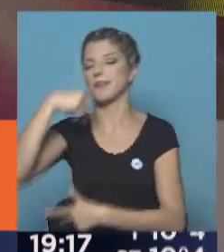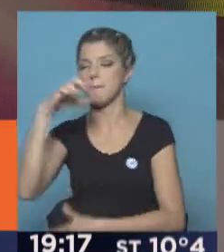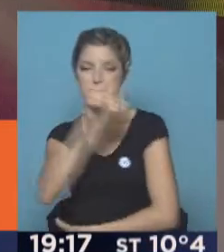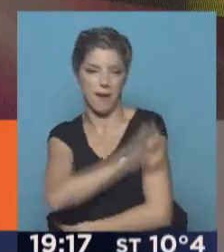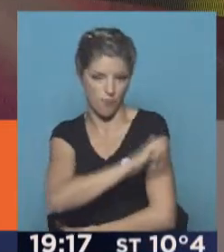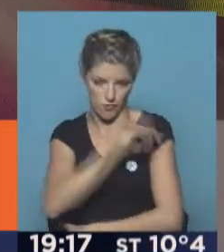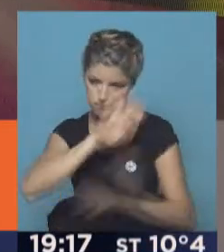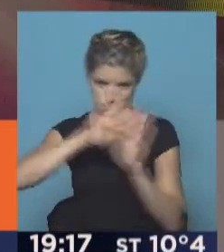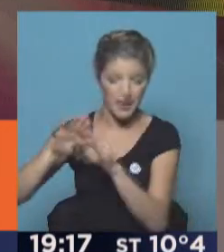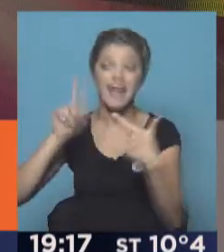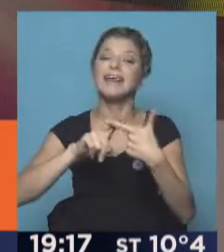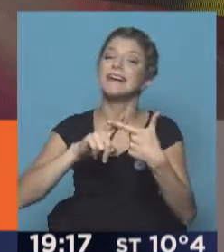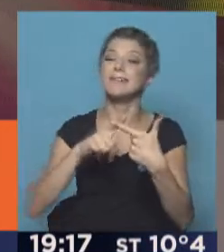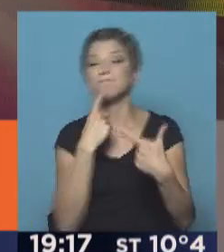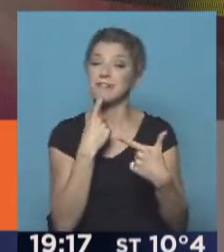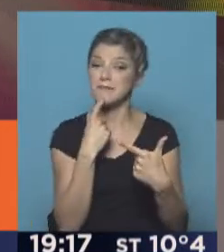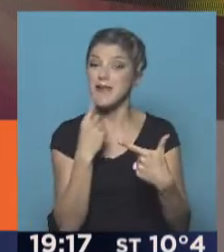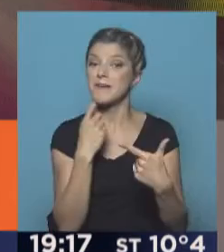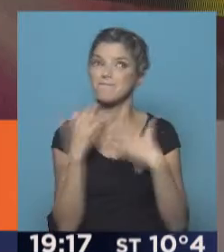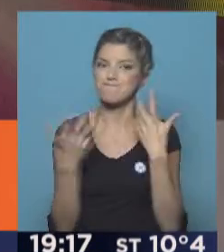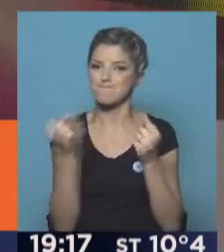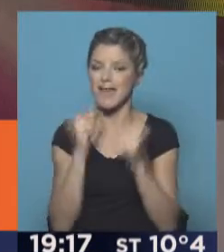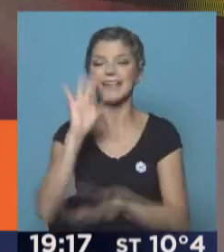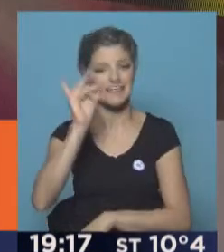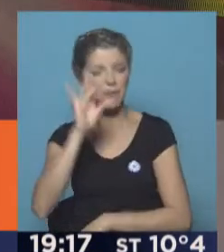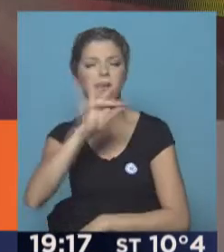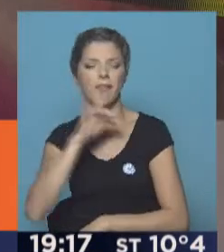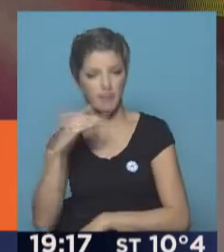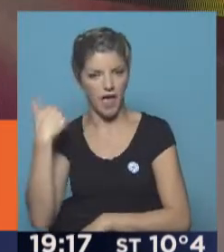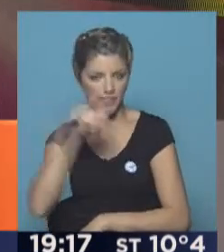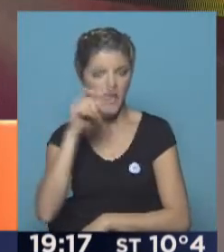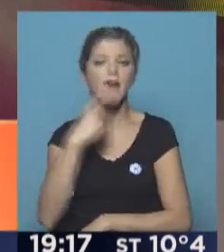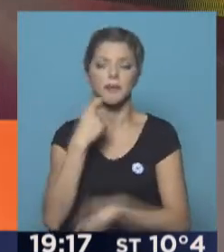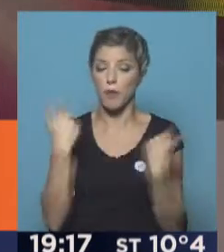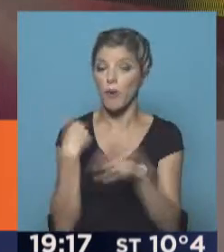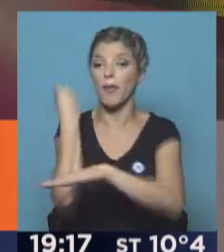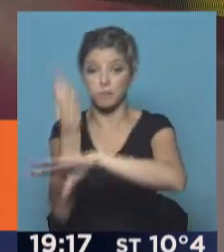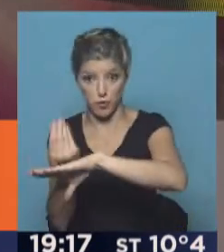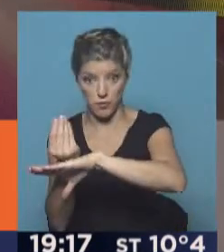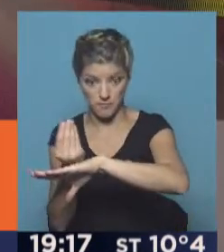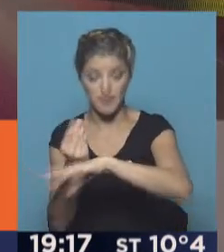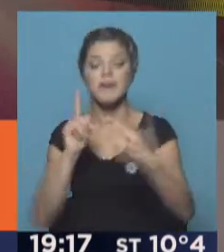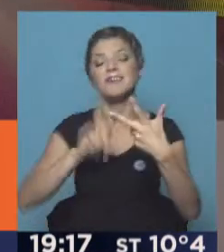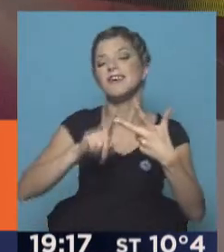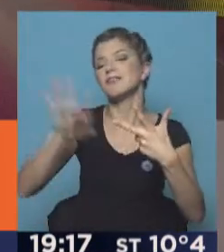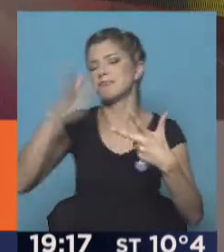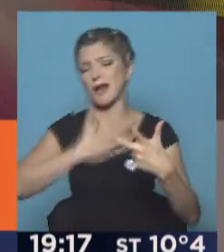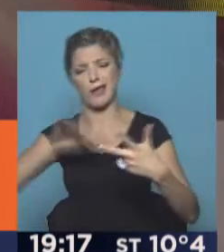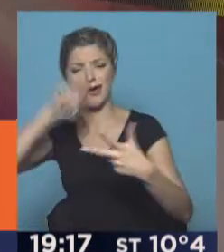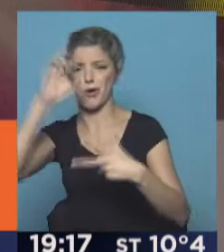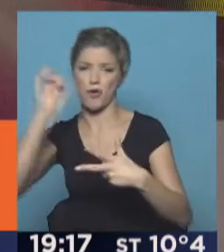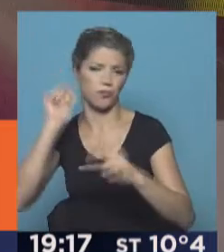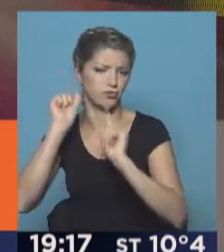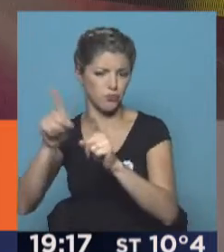En River están inquietos. Saben que Marcelo Gallardo puede ser una posibilidad. Mauricio Pochettino está muy tranquilo en el Tottenham. Es un